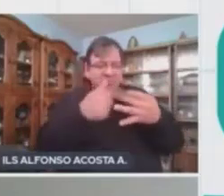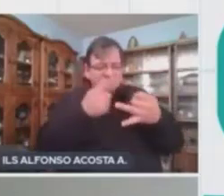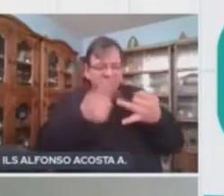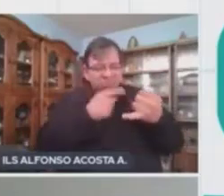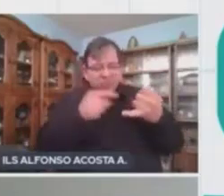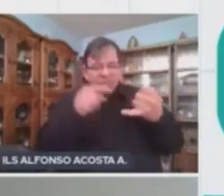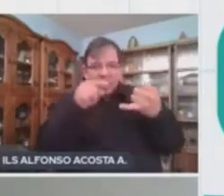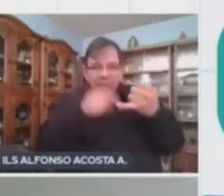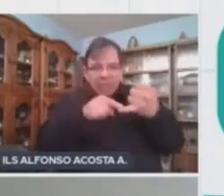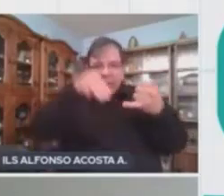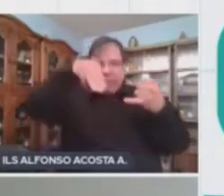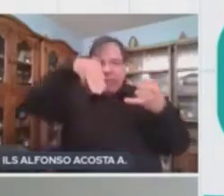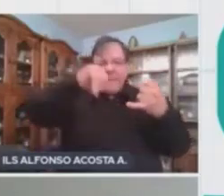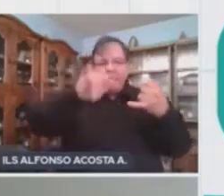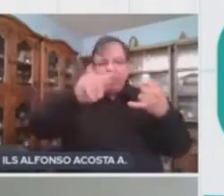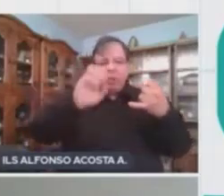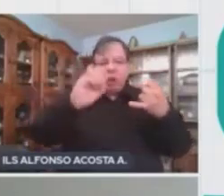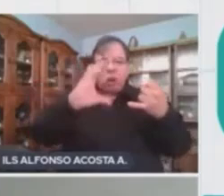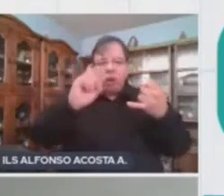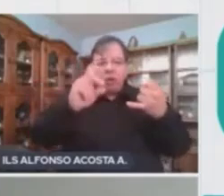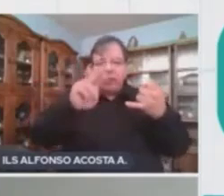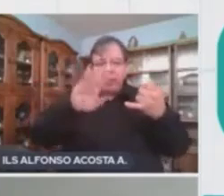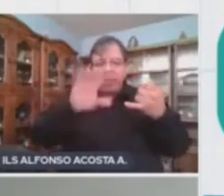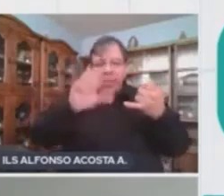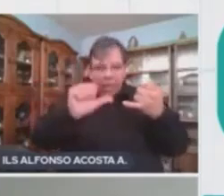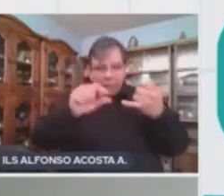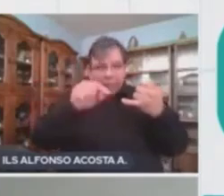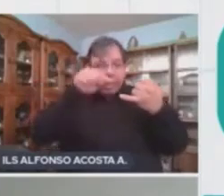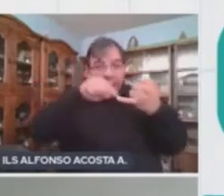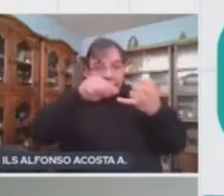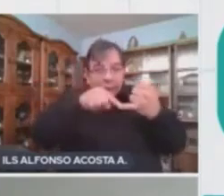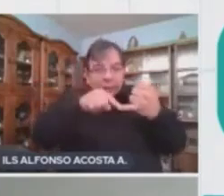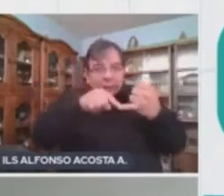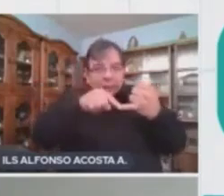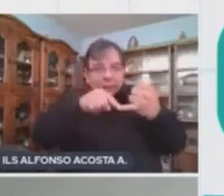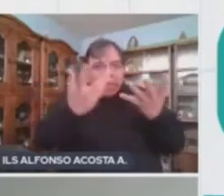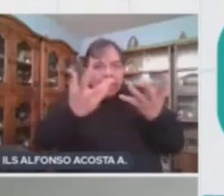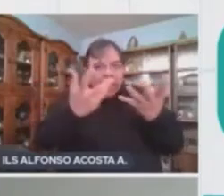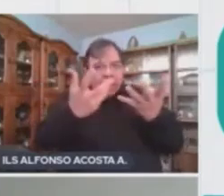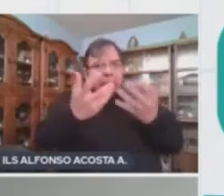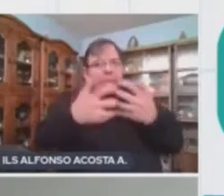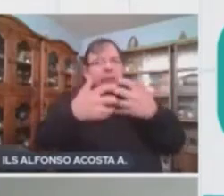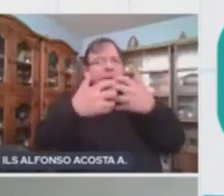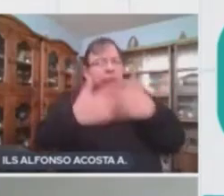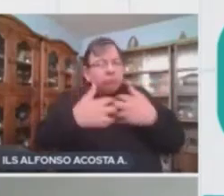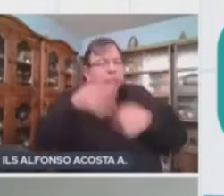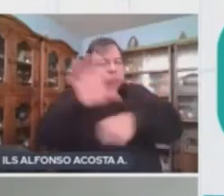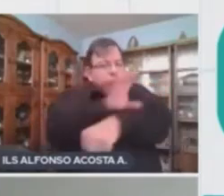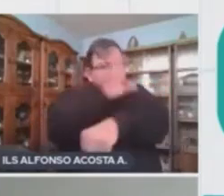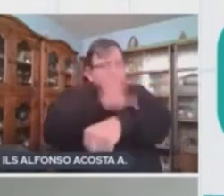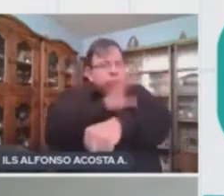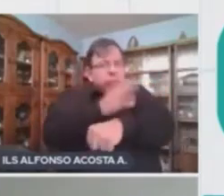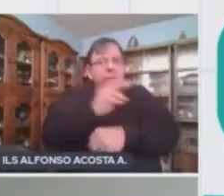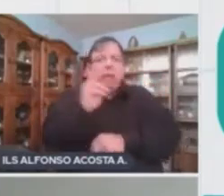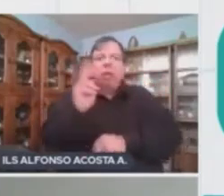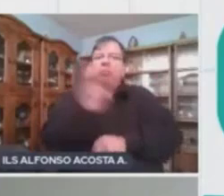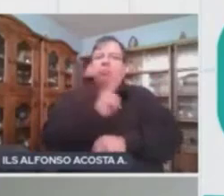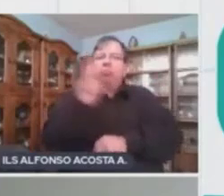La mitocondria. La mitocondria produce energía mediante el consumo de oxígeno. Entonces,